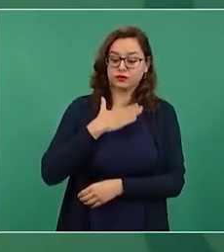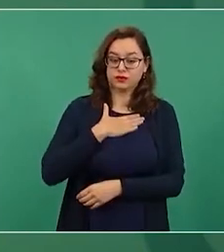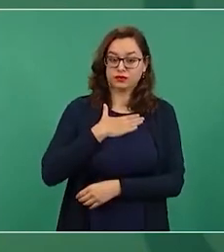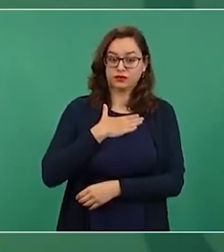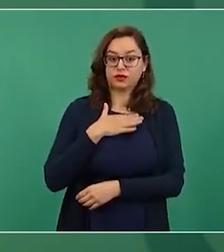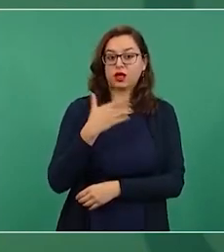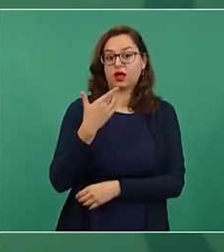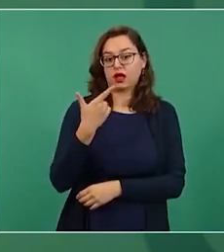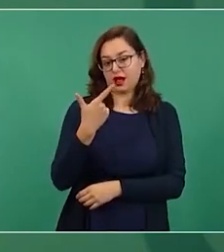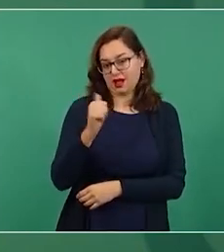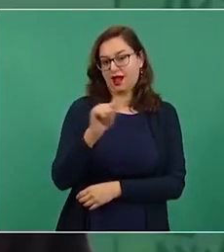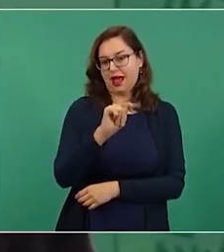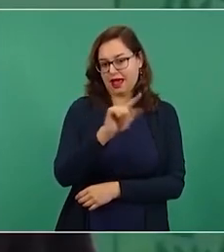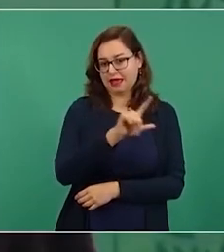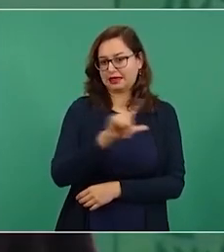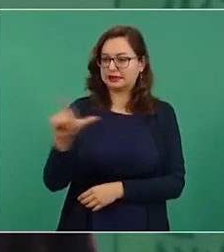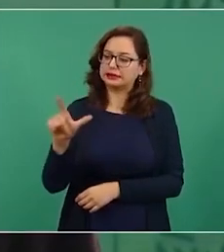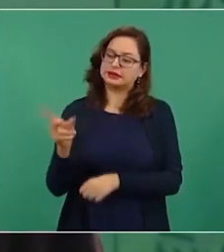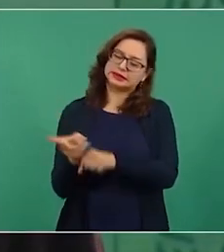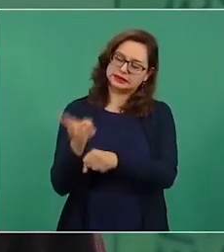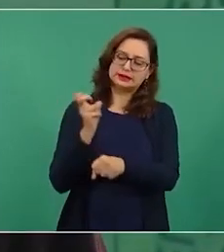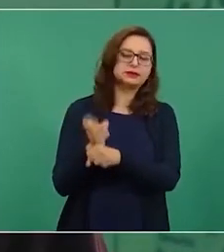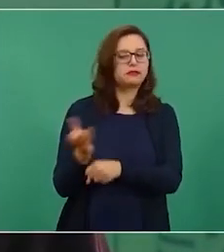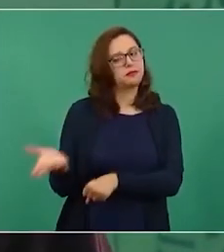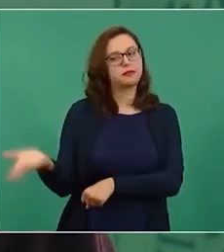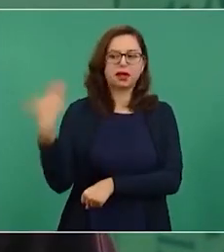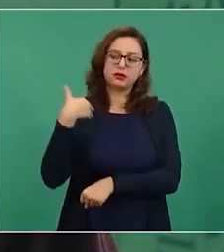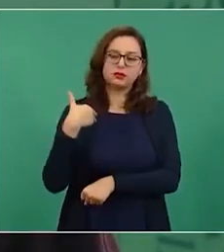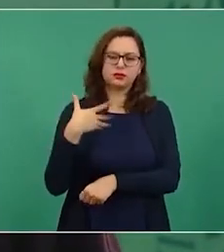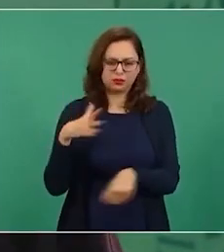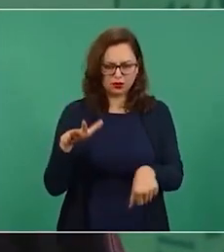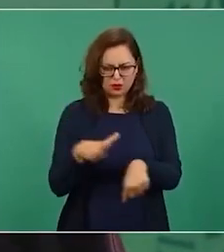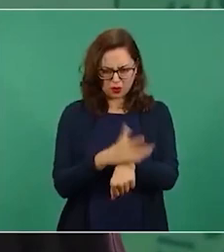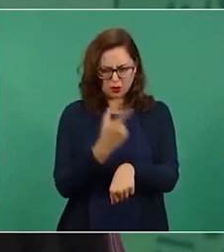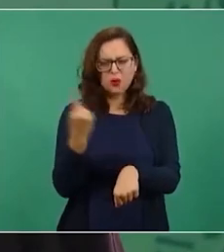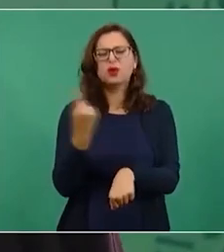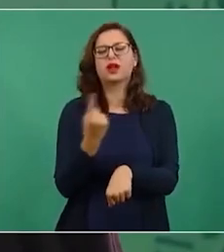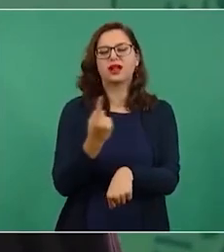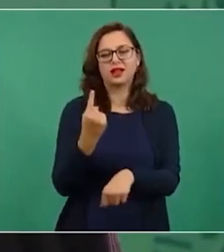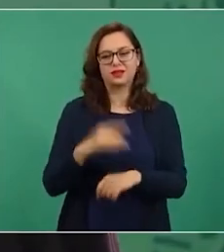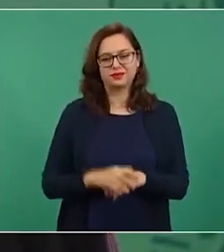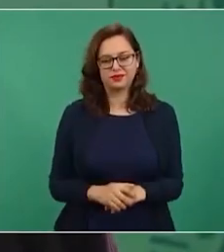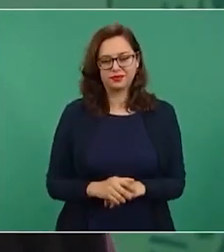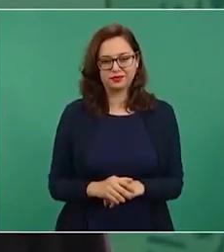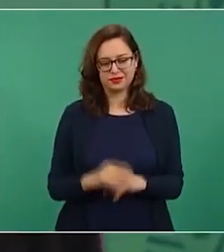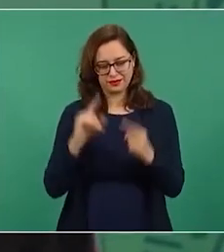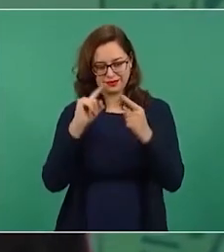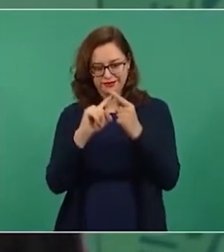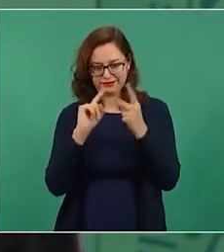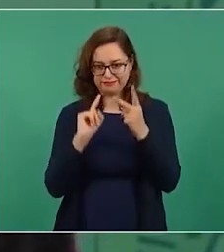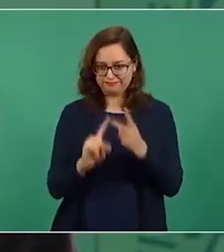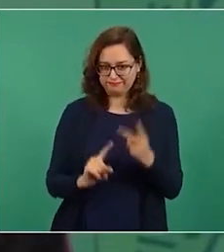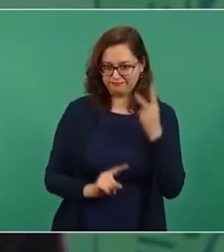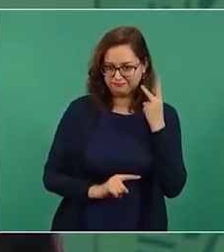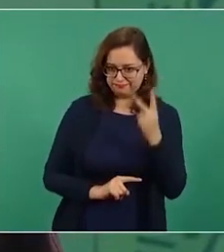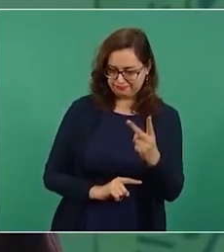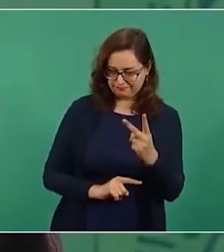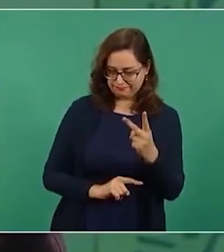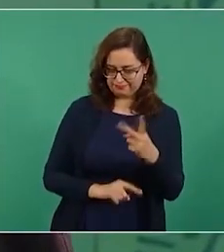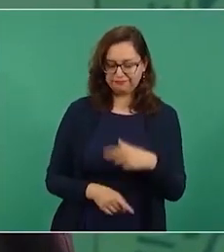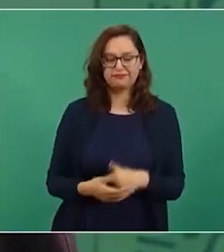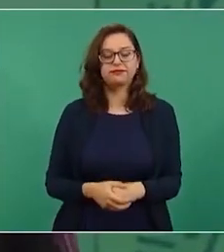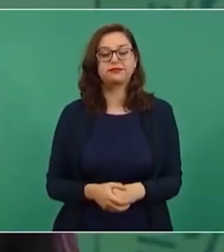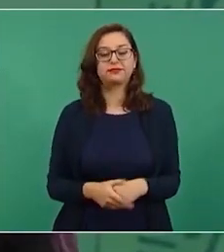razones. ¿Por Primero, porque